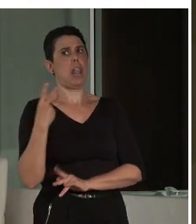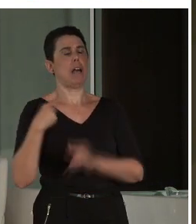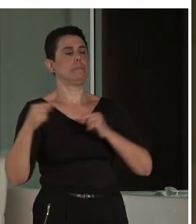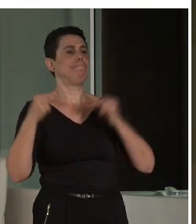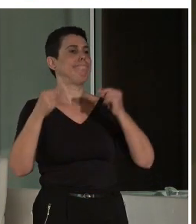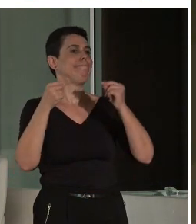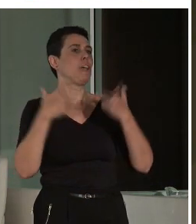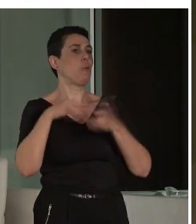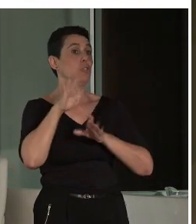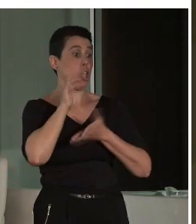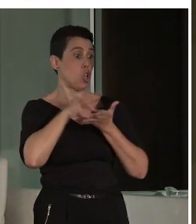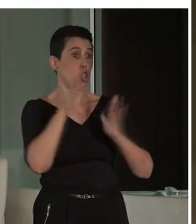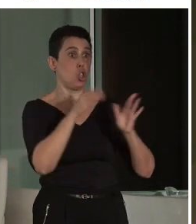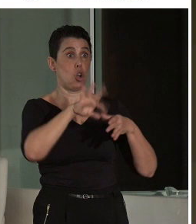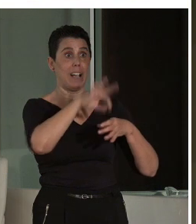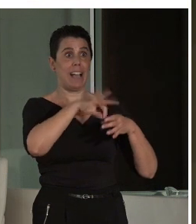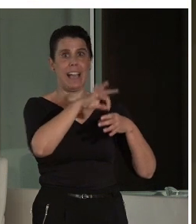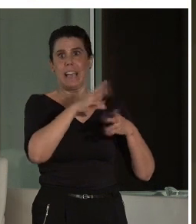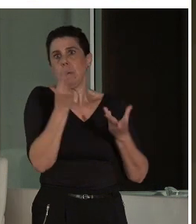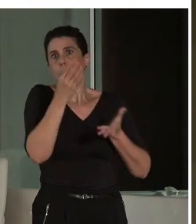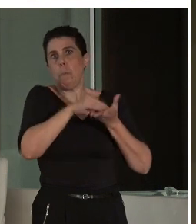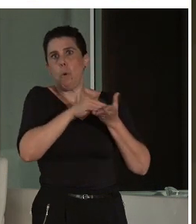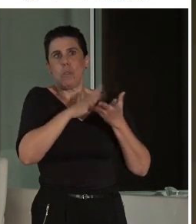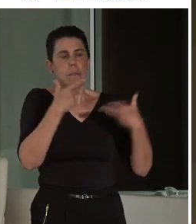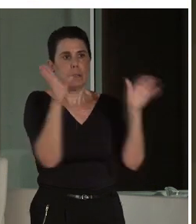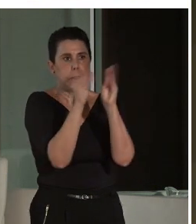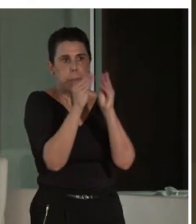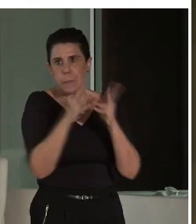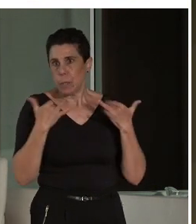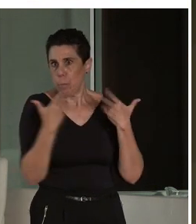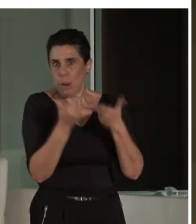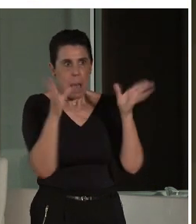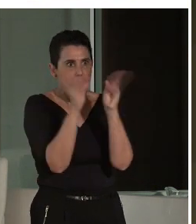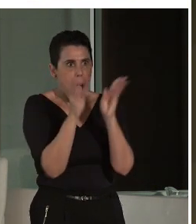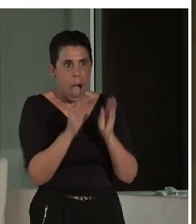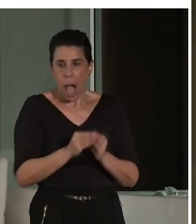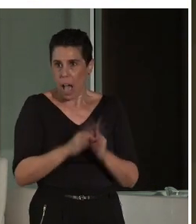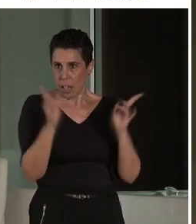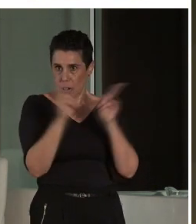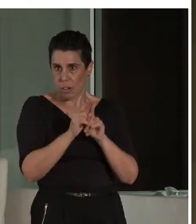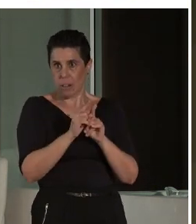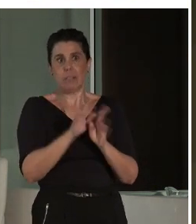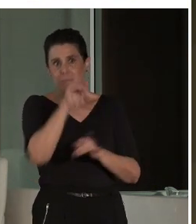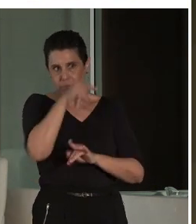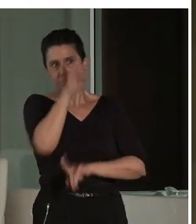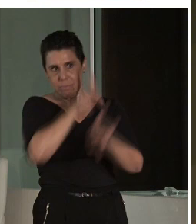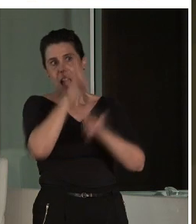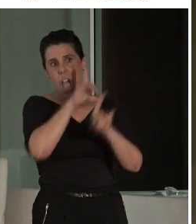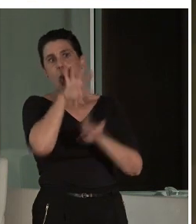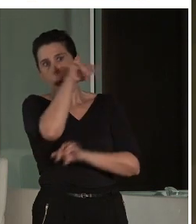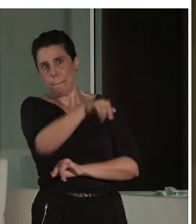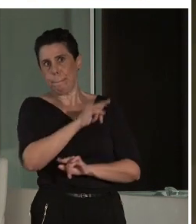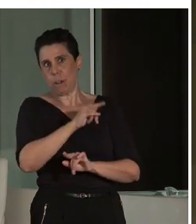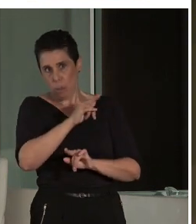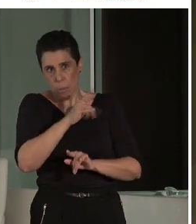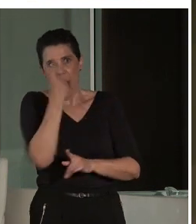que es verdad que, bueno, que muchas veces a lo mejor vas a esa síntesis, ¿no? Que tú comentabas muy bien, ¿no? Y que es la madre del cordero, claro, la síntesis. Para llegar a